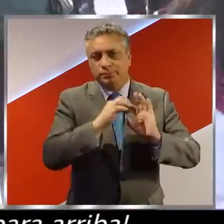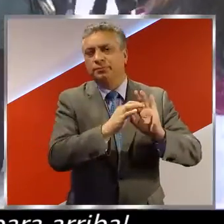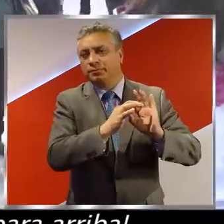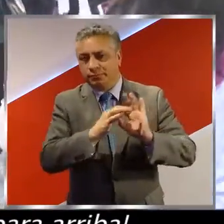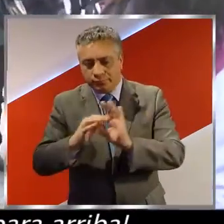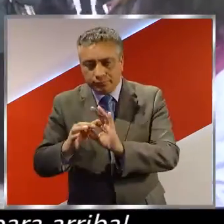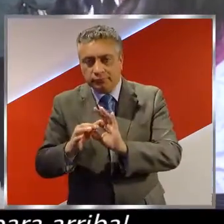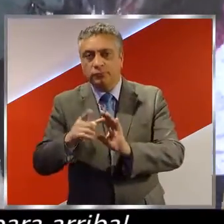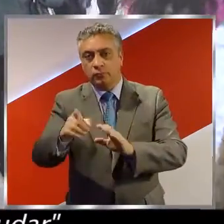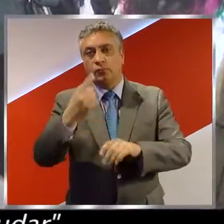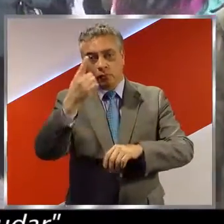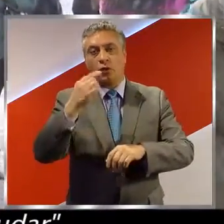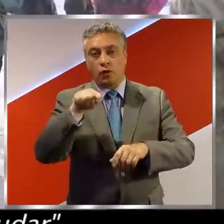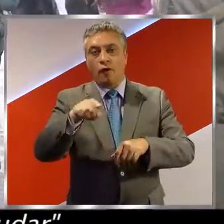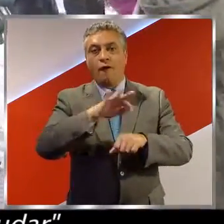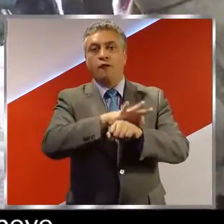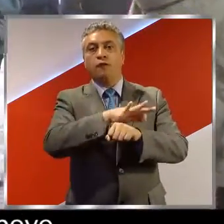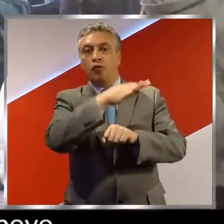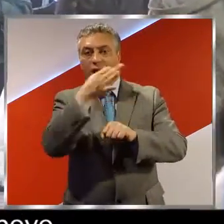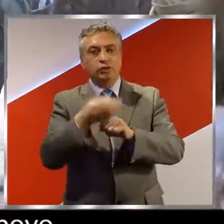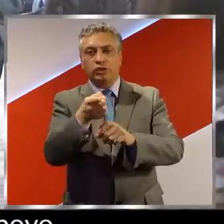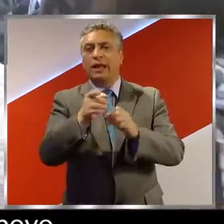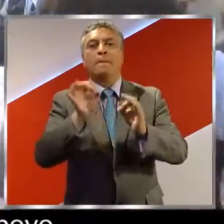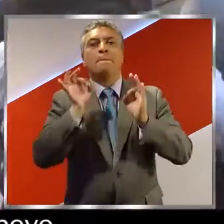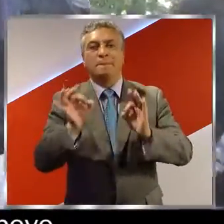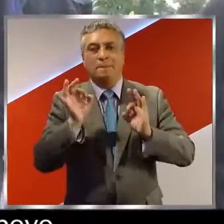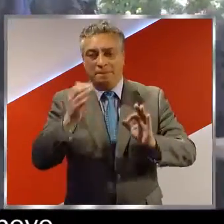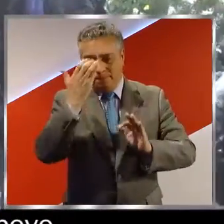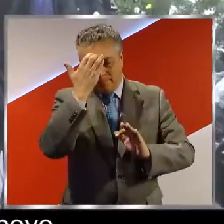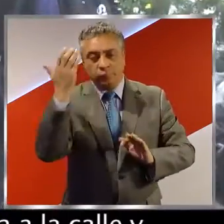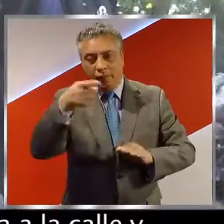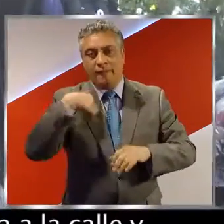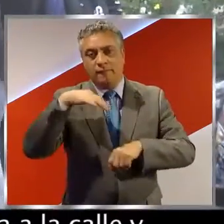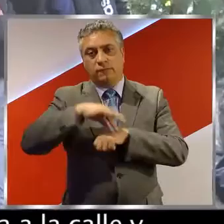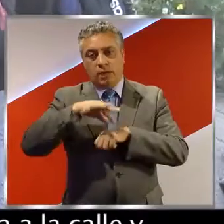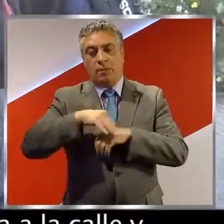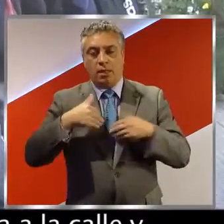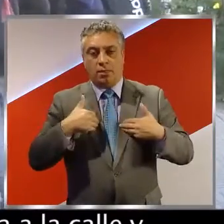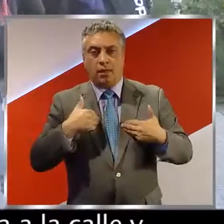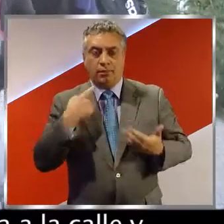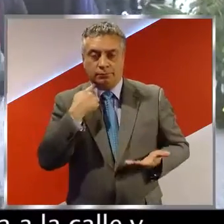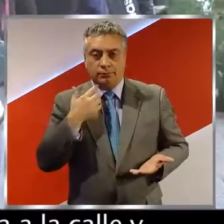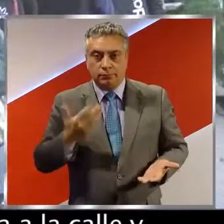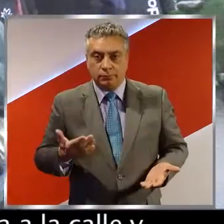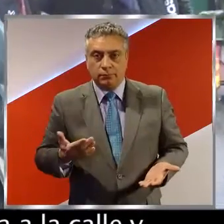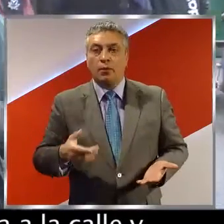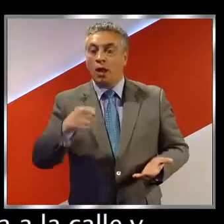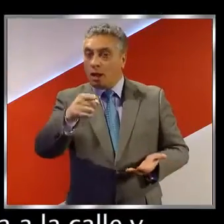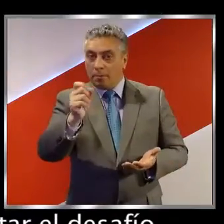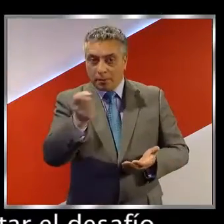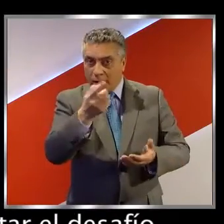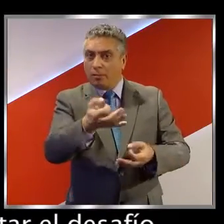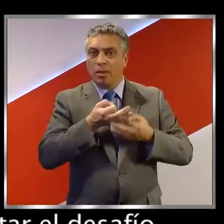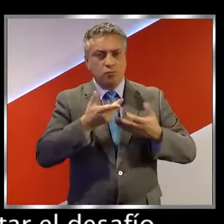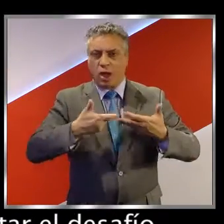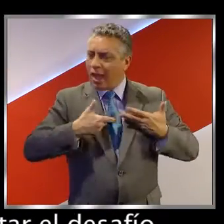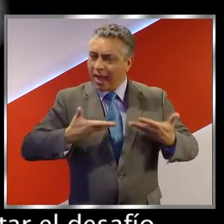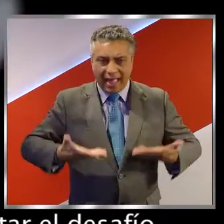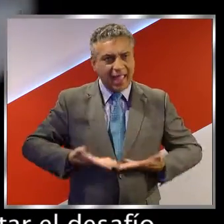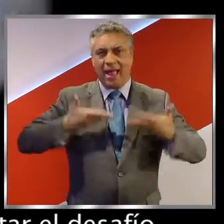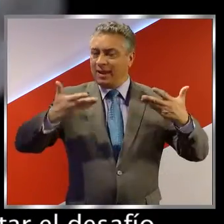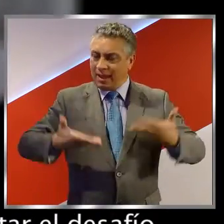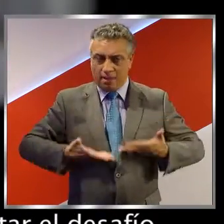arriba ese ánimo, tiremos para arriba, nosotros te vamos a ayudar. La fundación, con su apoyo, ha permitido que Claudia salga a la calle y tenga